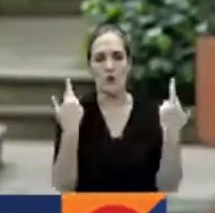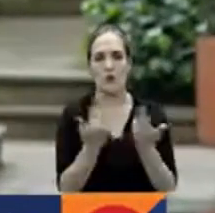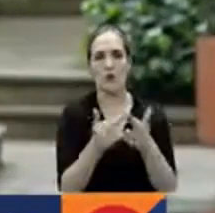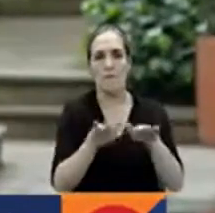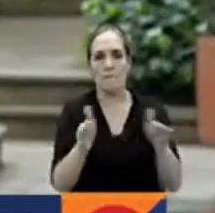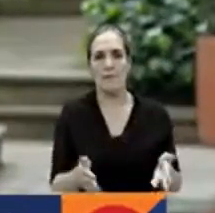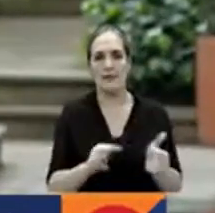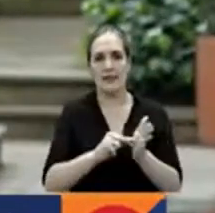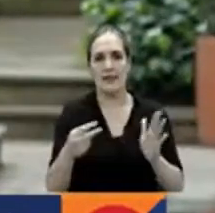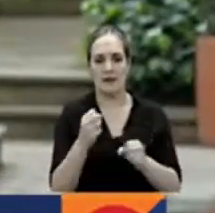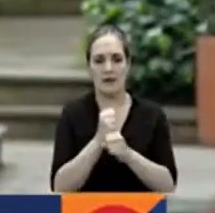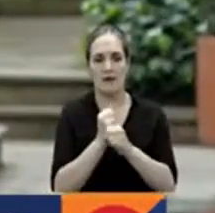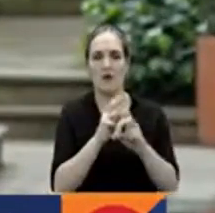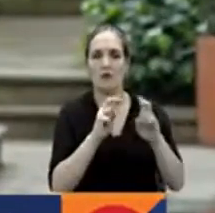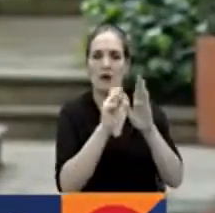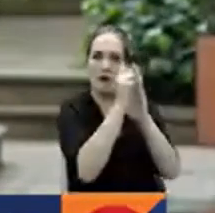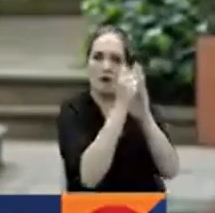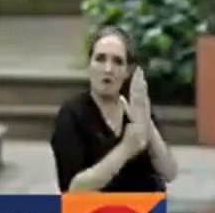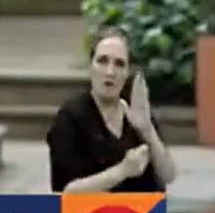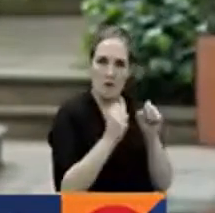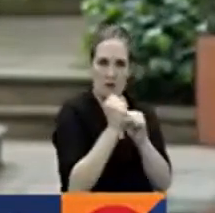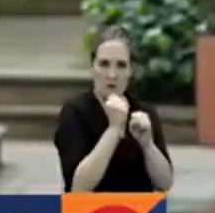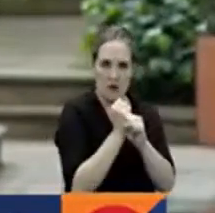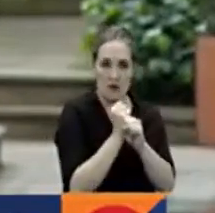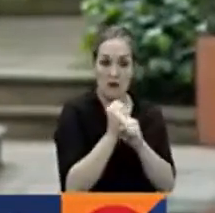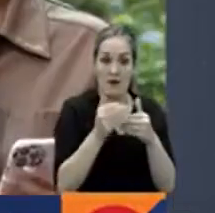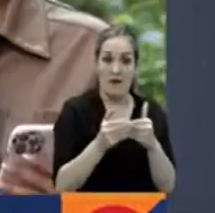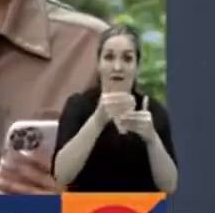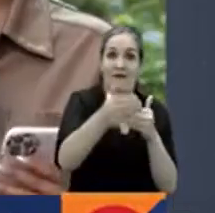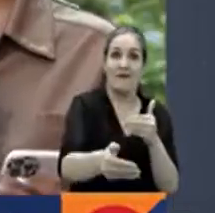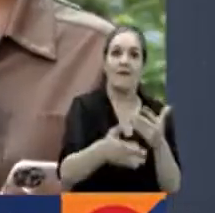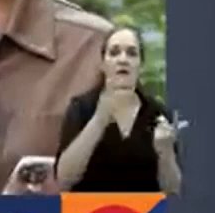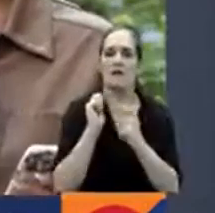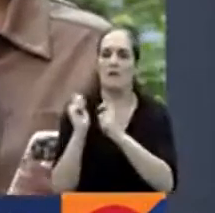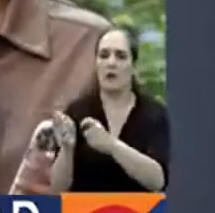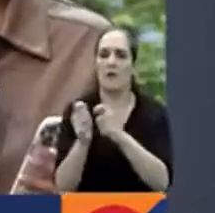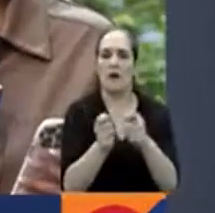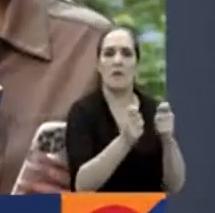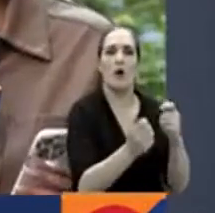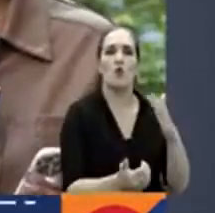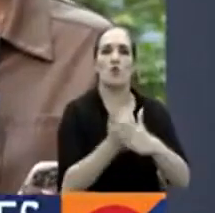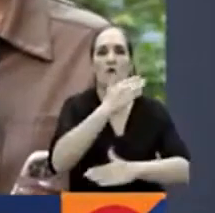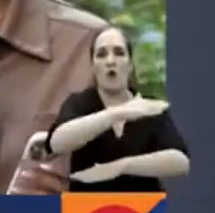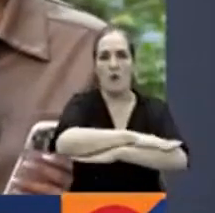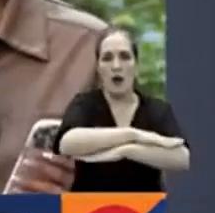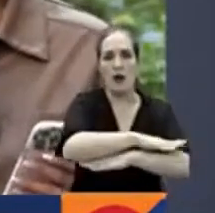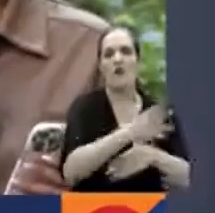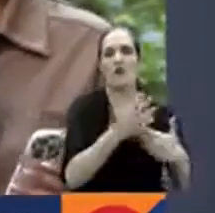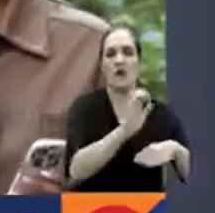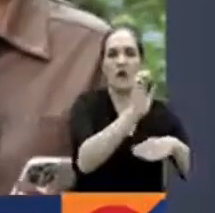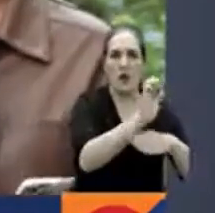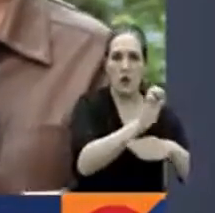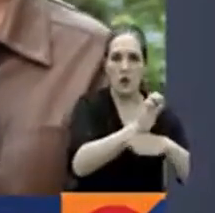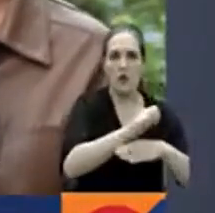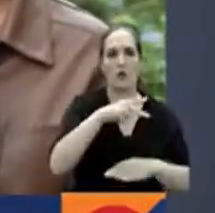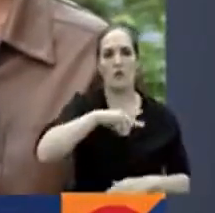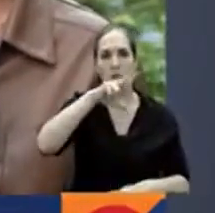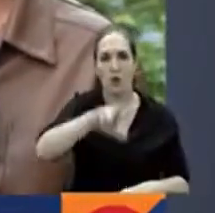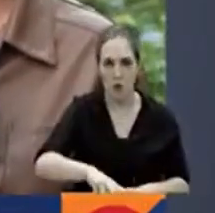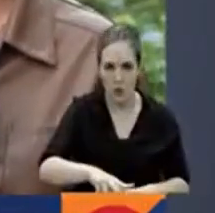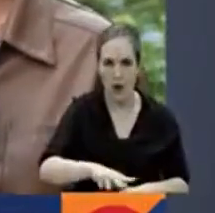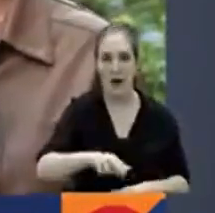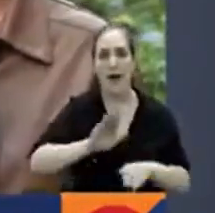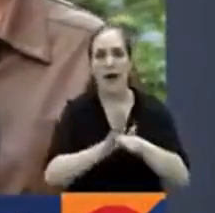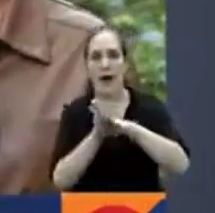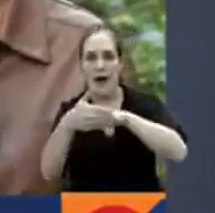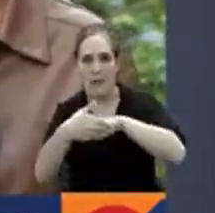trabajo de la reforma laboral y posteriormente posesionará a nuevos embajadores de Ecuador, Portugal, Jamaica, Trinidad, Itobago